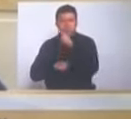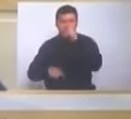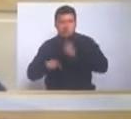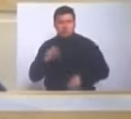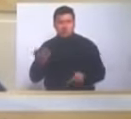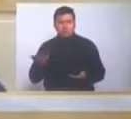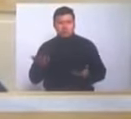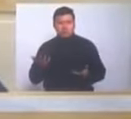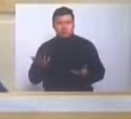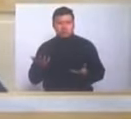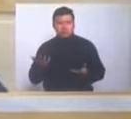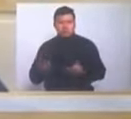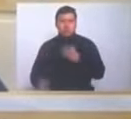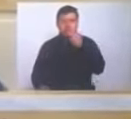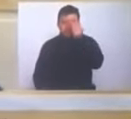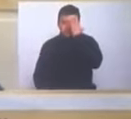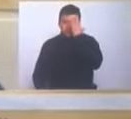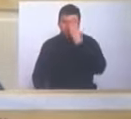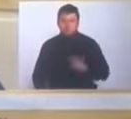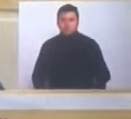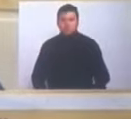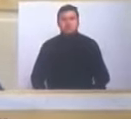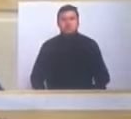capacidad de recibir la empresa, yo lo sabía.